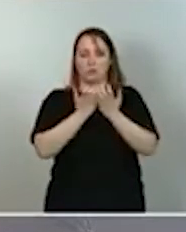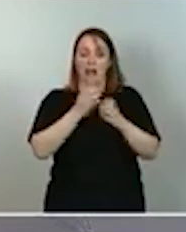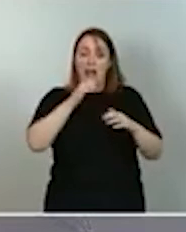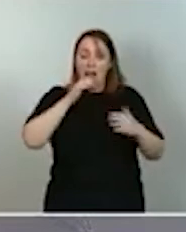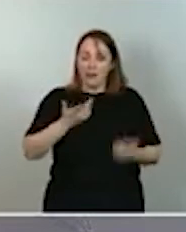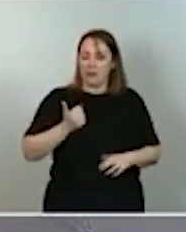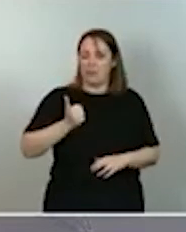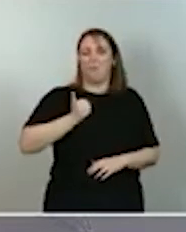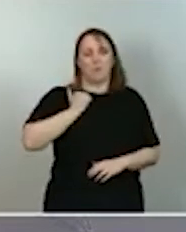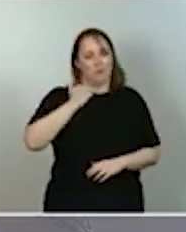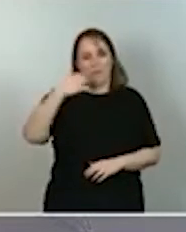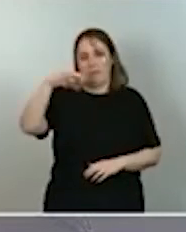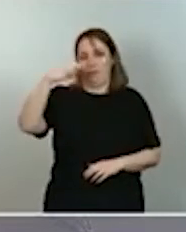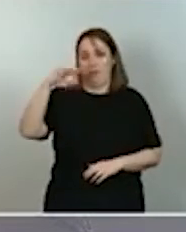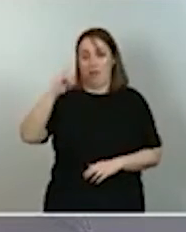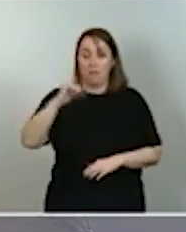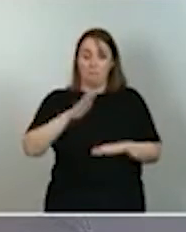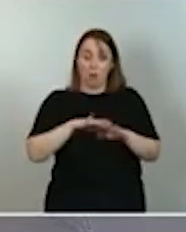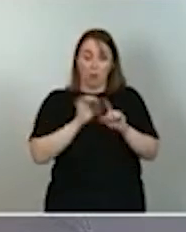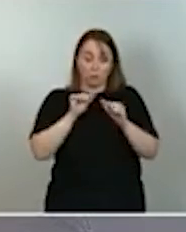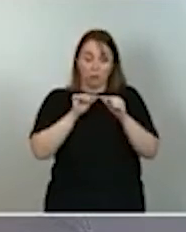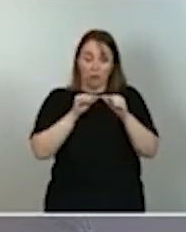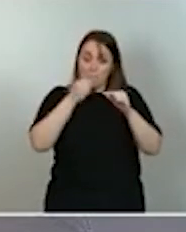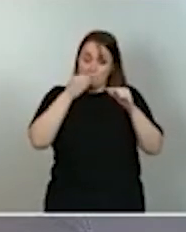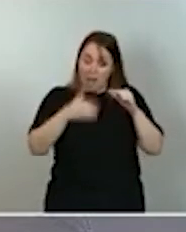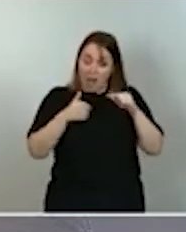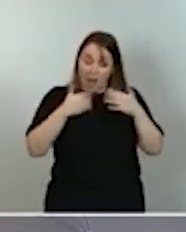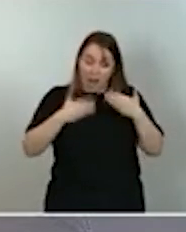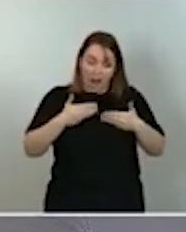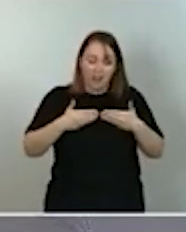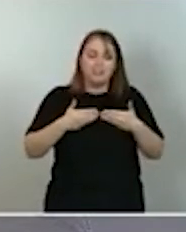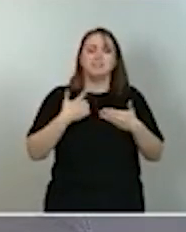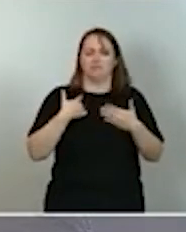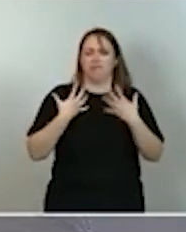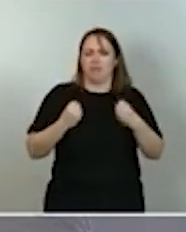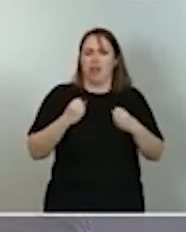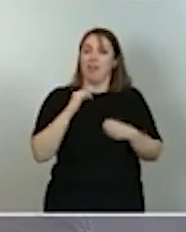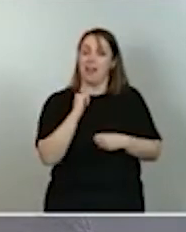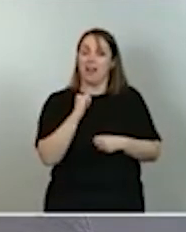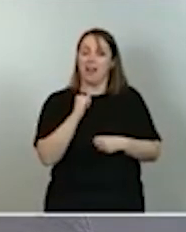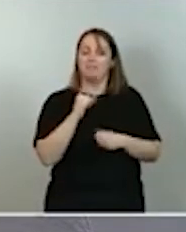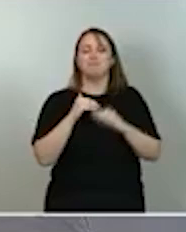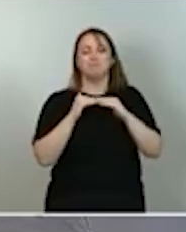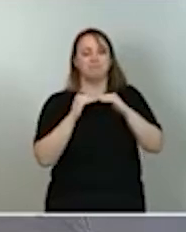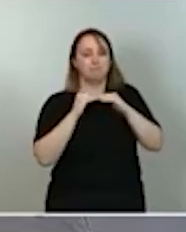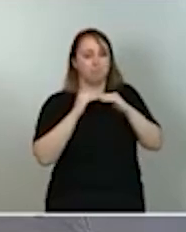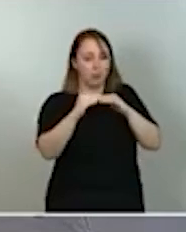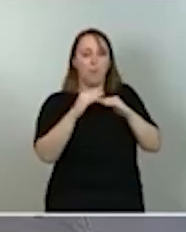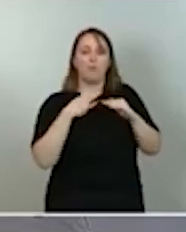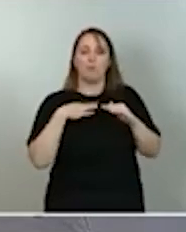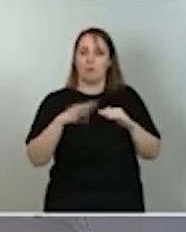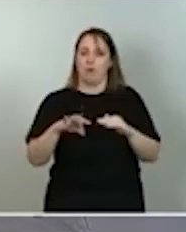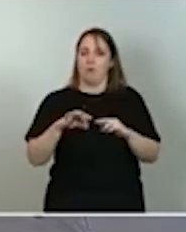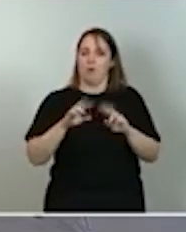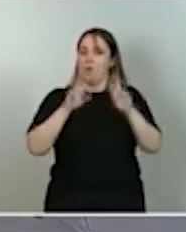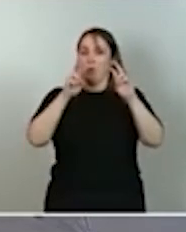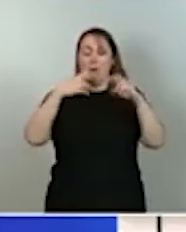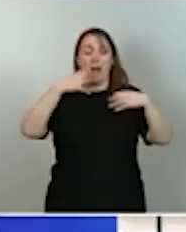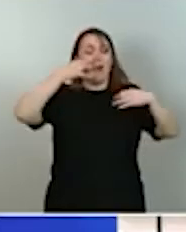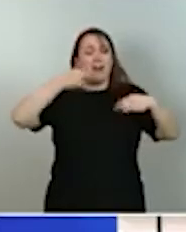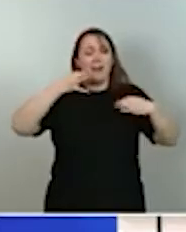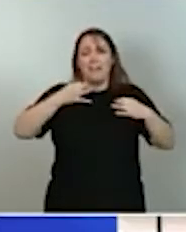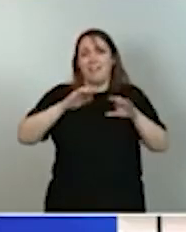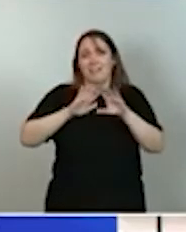aprovechando nuestro buen punto de partida y nuestras numerosas fortalezas, situarse a la vanguardia de esta nueva realidad digital en la que